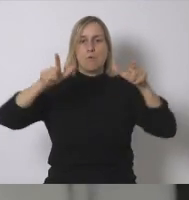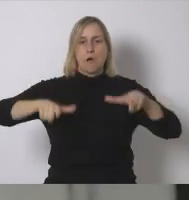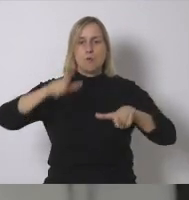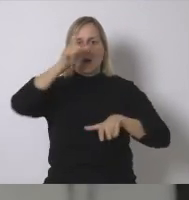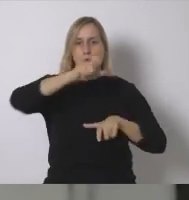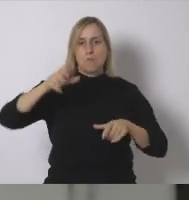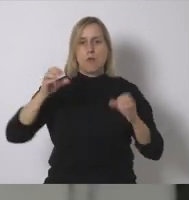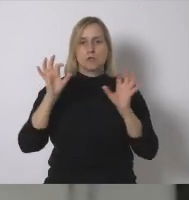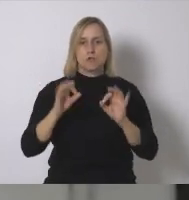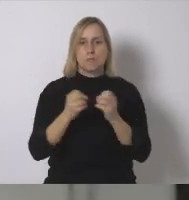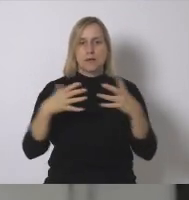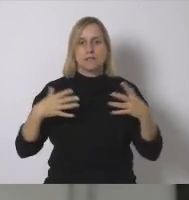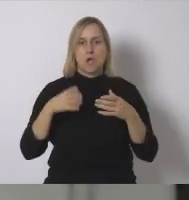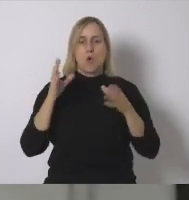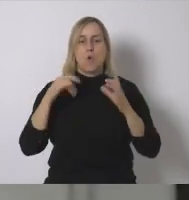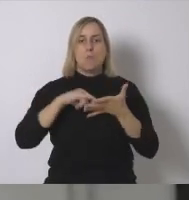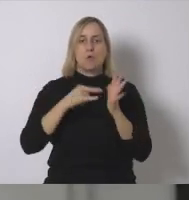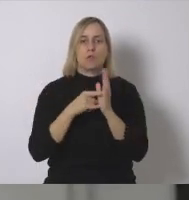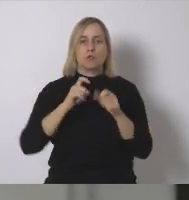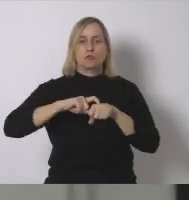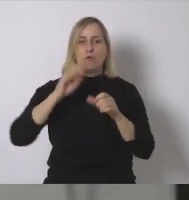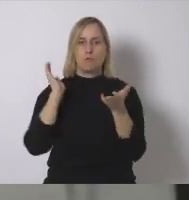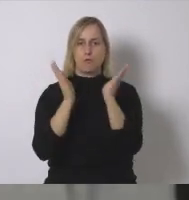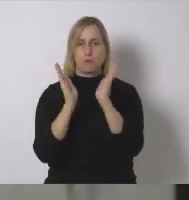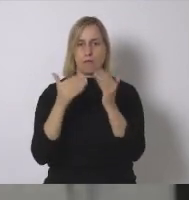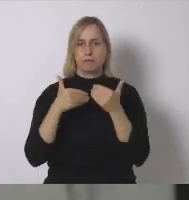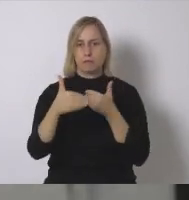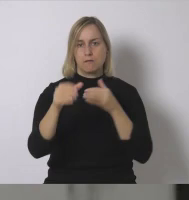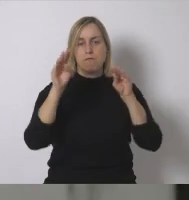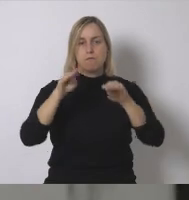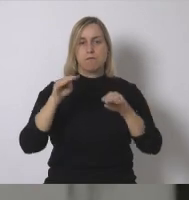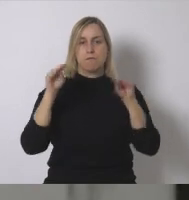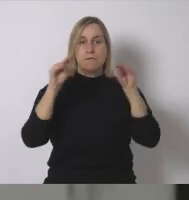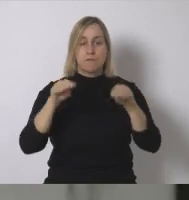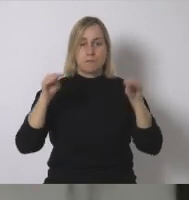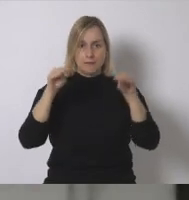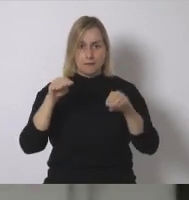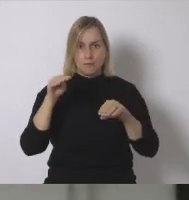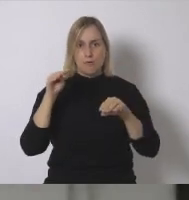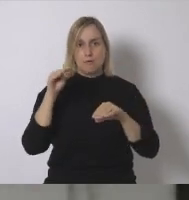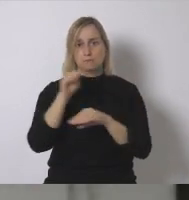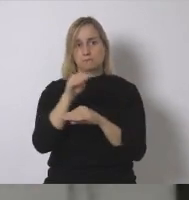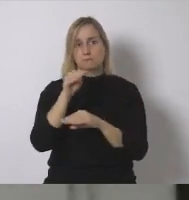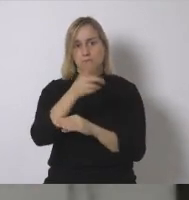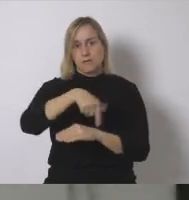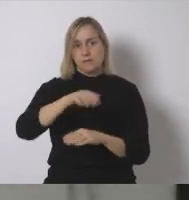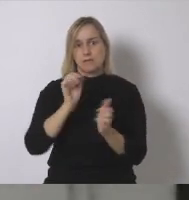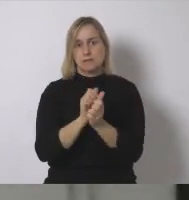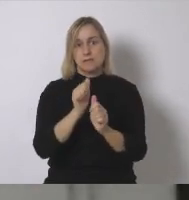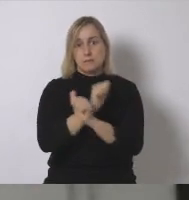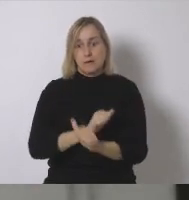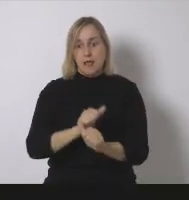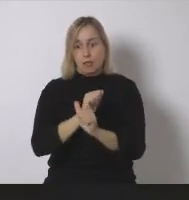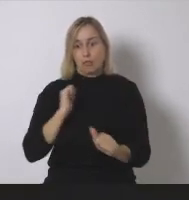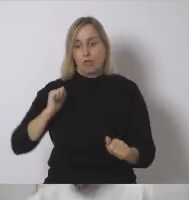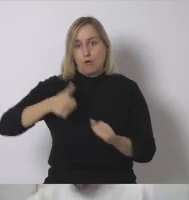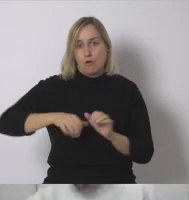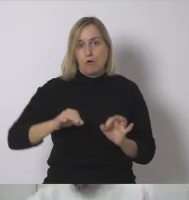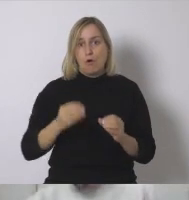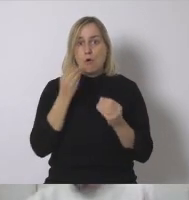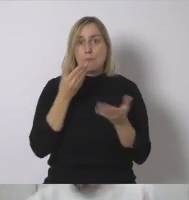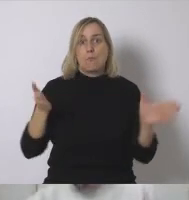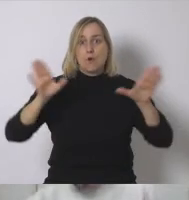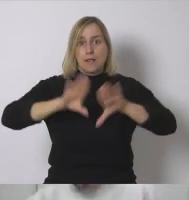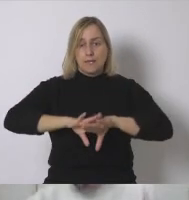Consejo Rector y también presentaremos el proyecto formativo del aula popular de Somenergía un